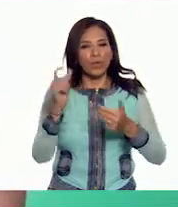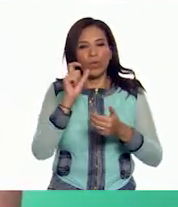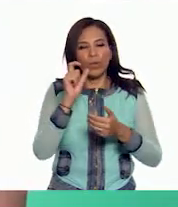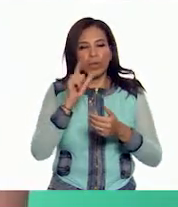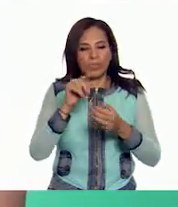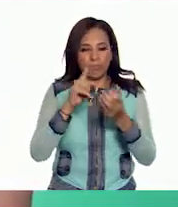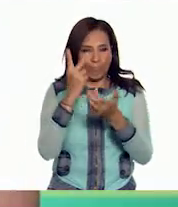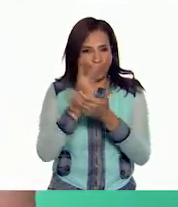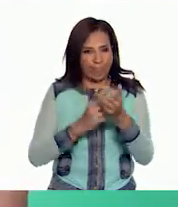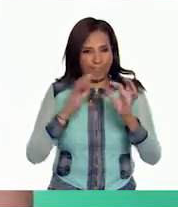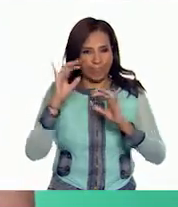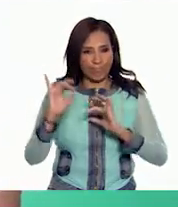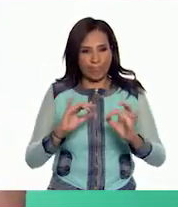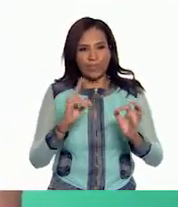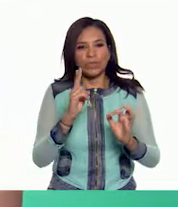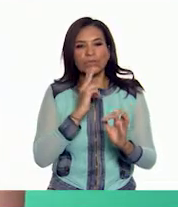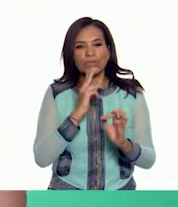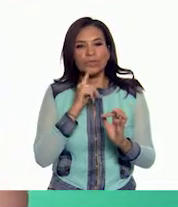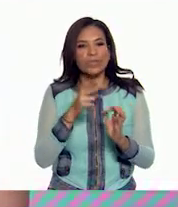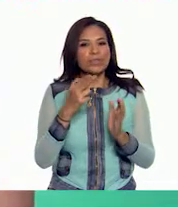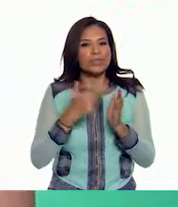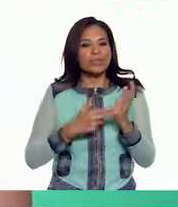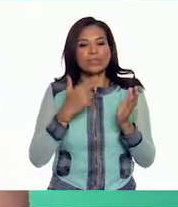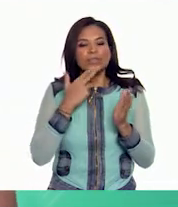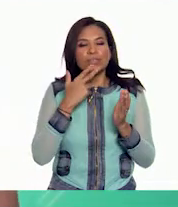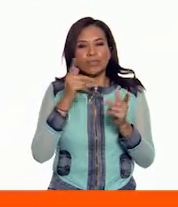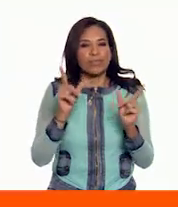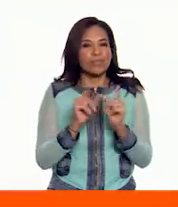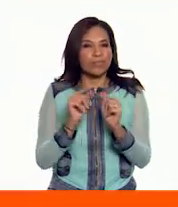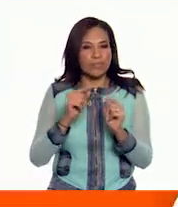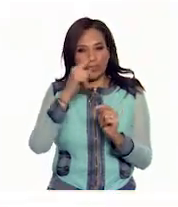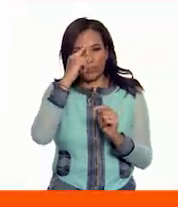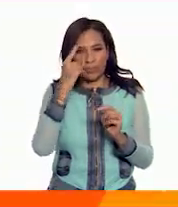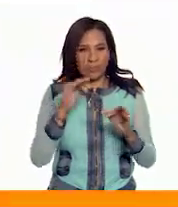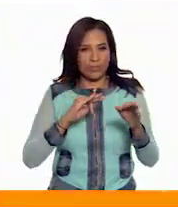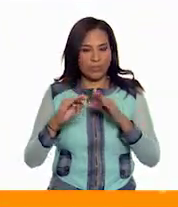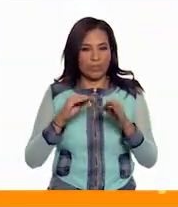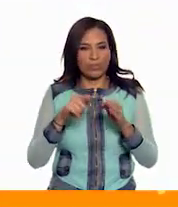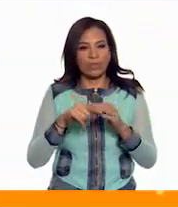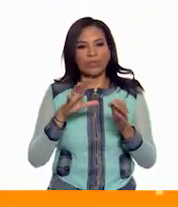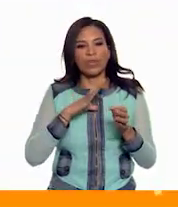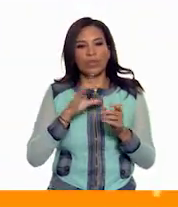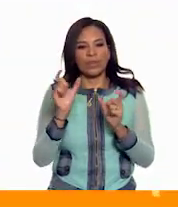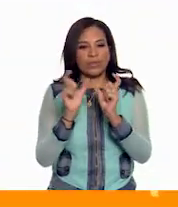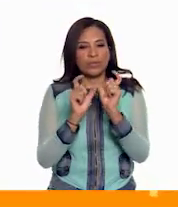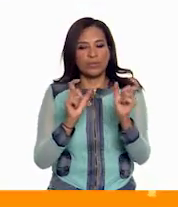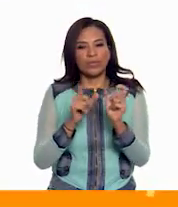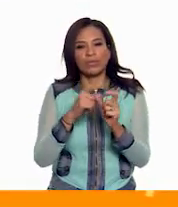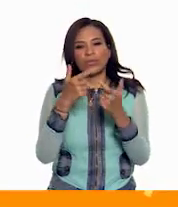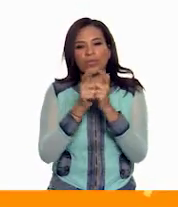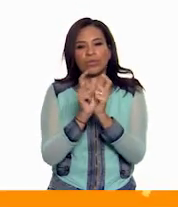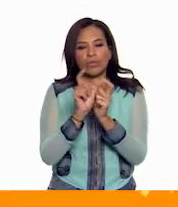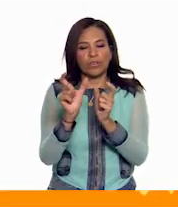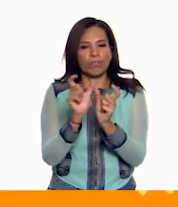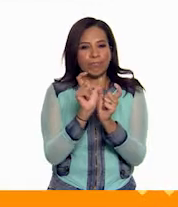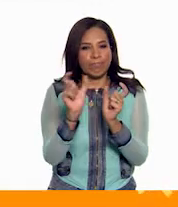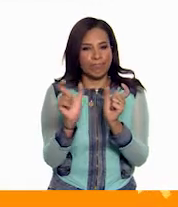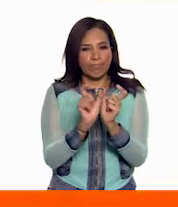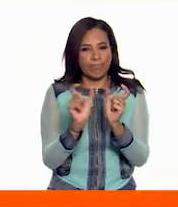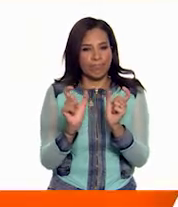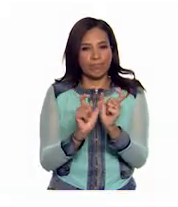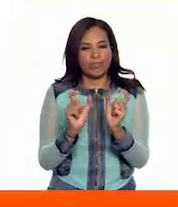programamos, podemos utilizar esta herramienta para simplificar tareas. La función está compuesta por un grupo de instrucciones.